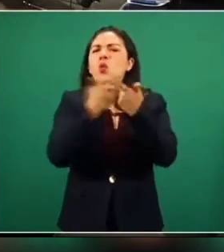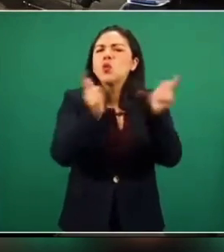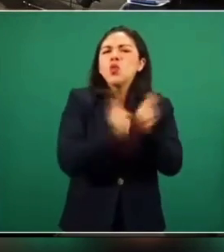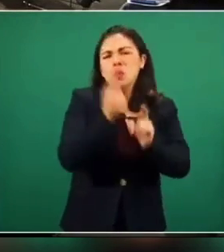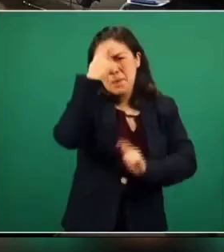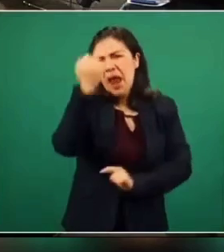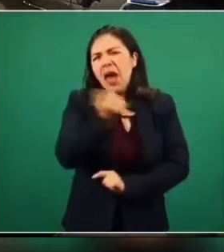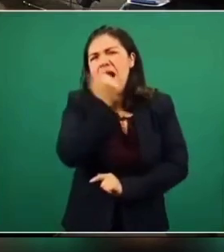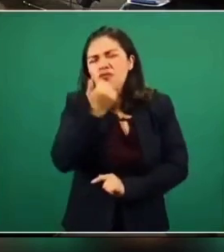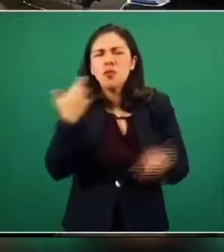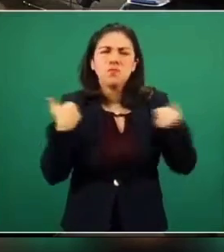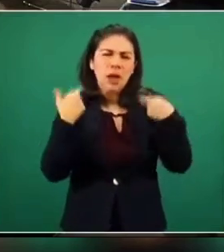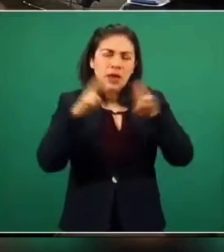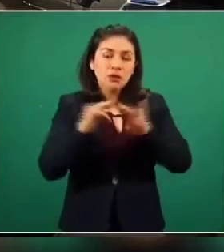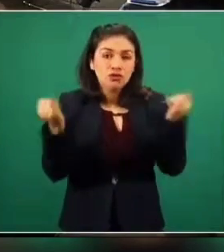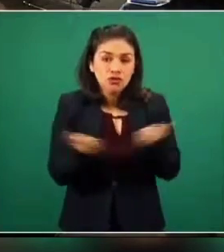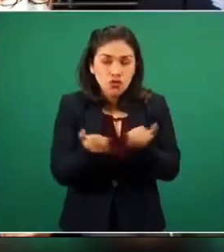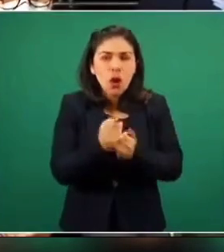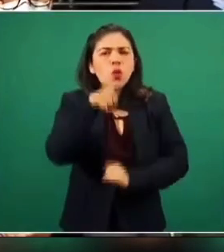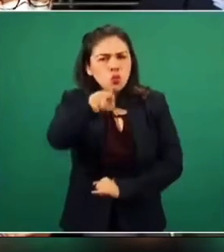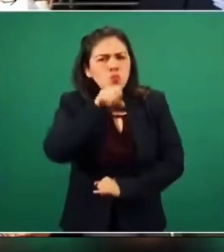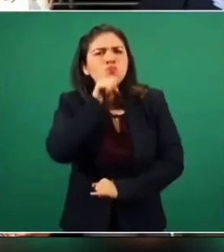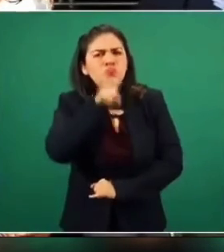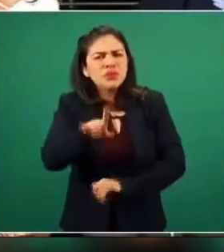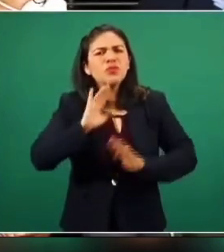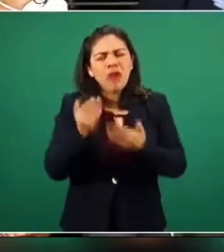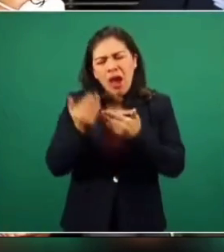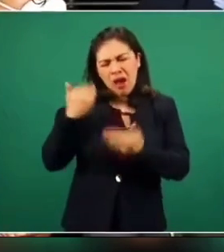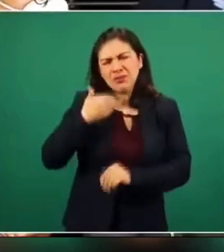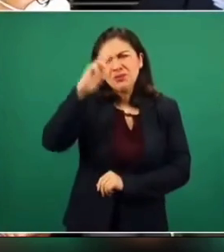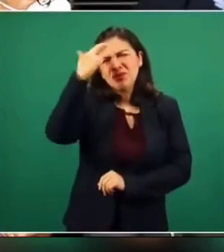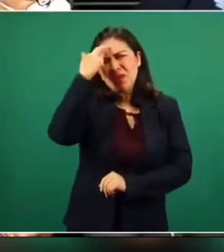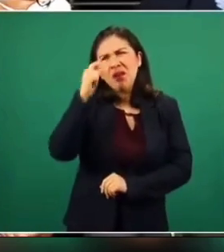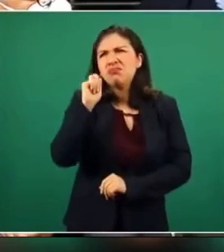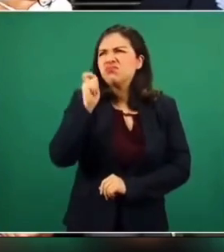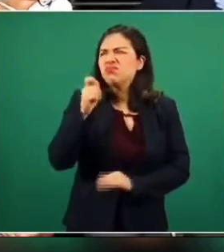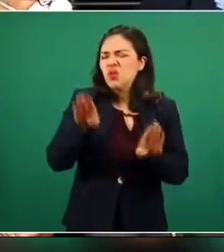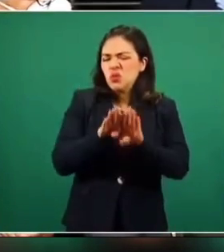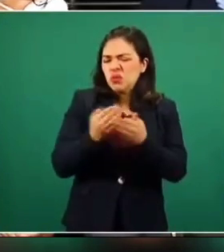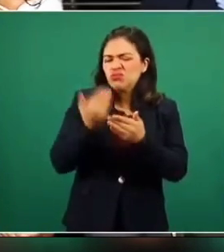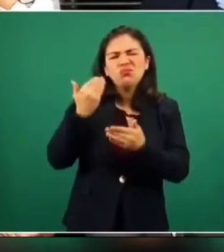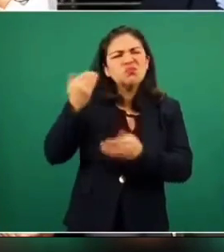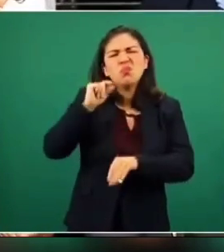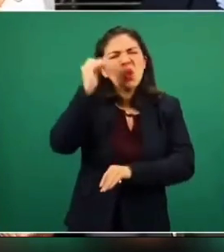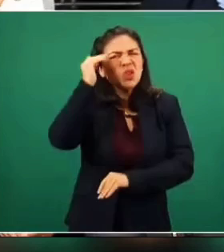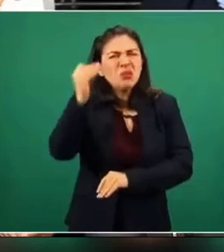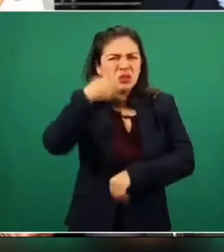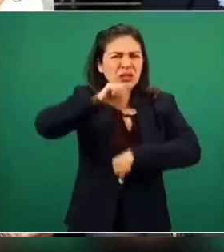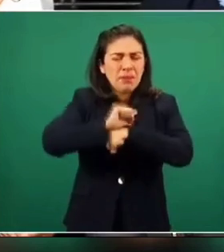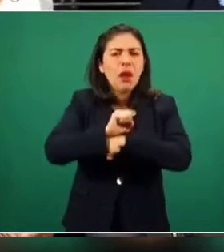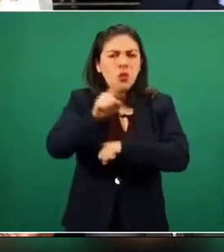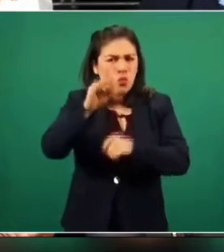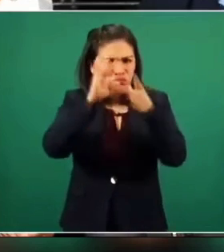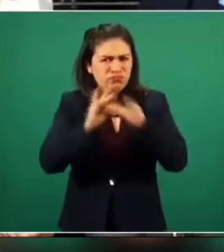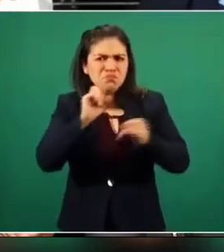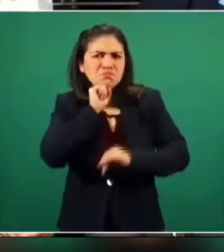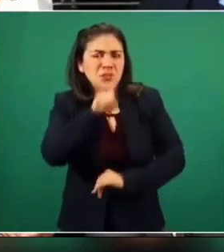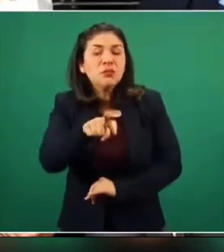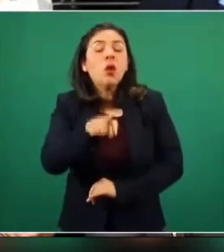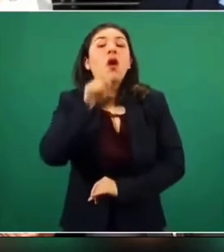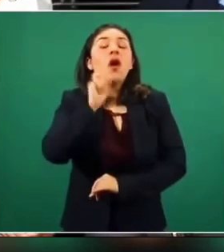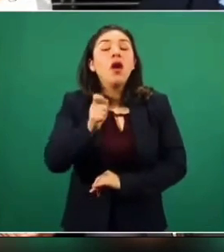estudiantes y académicos. Usted mismo, recuerdo que hace también unas semanas lo comentaba,